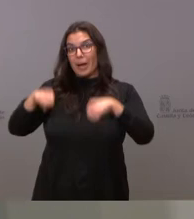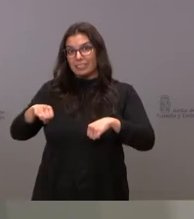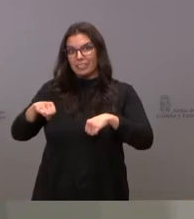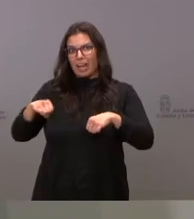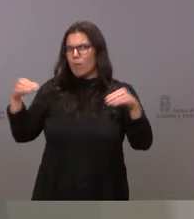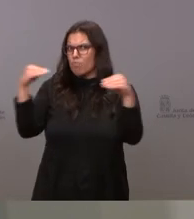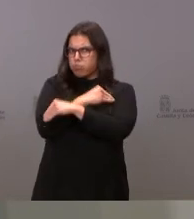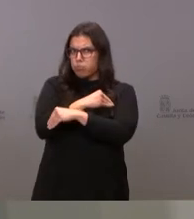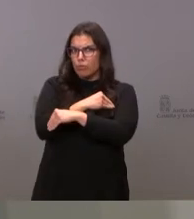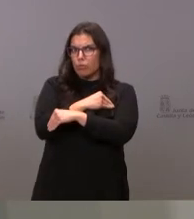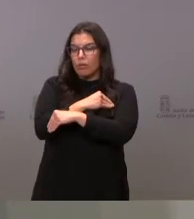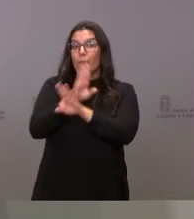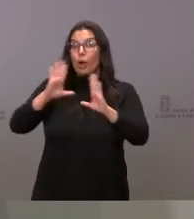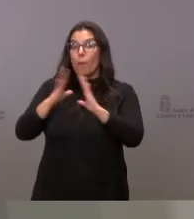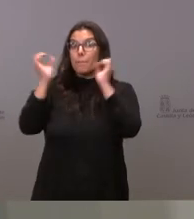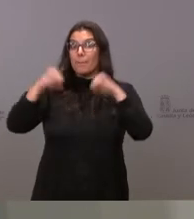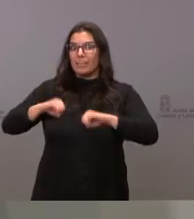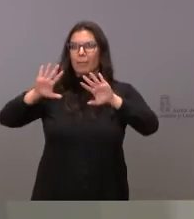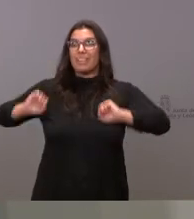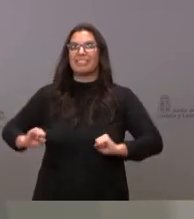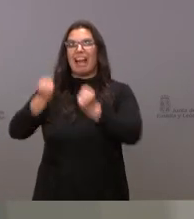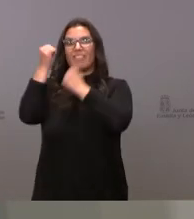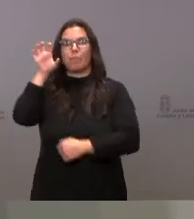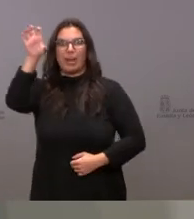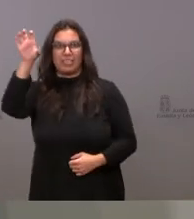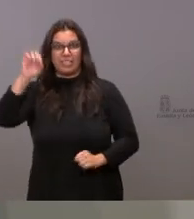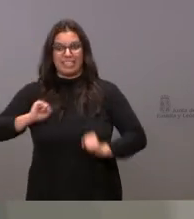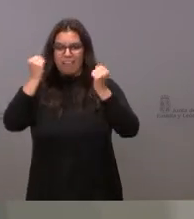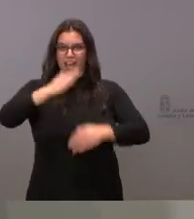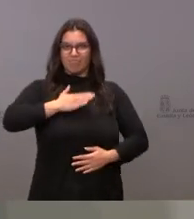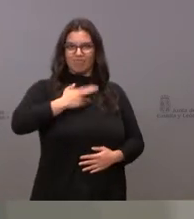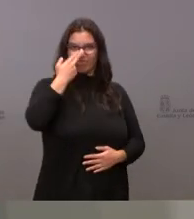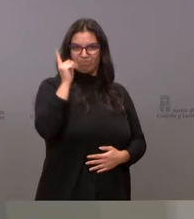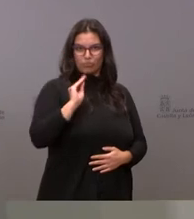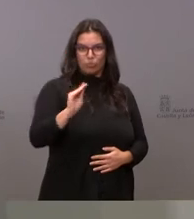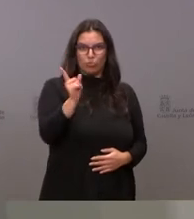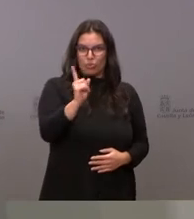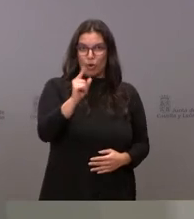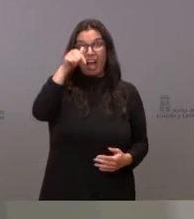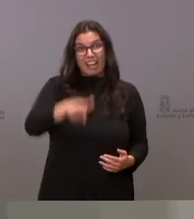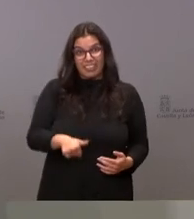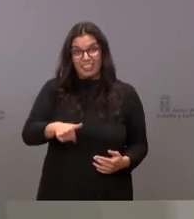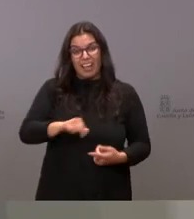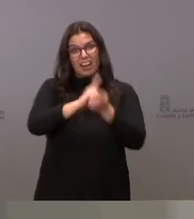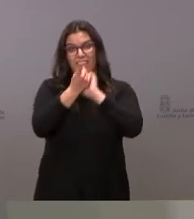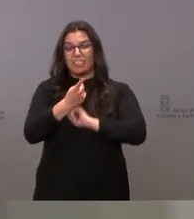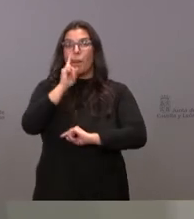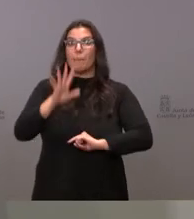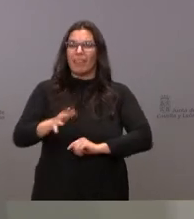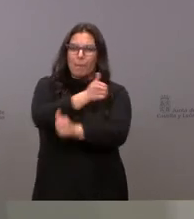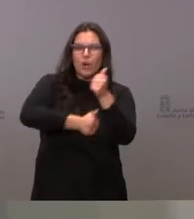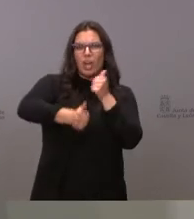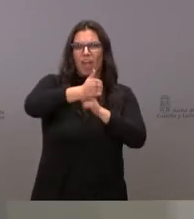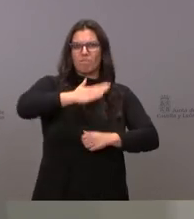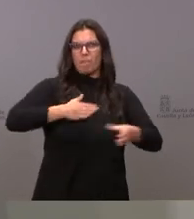y no para salvar a sus partidos. Y aquí siempre parece que el objetivo principal es salvar al